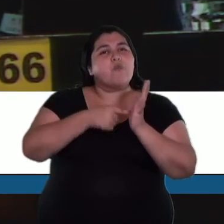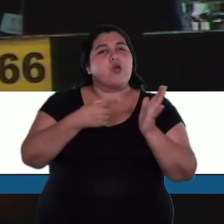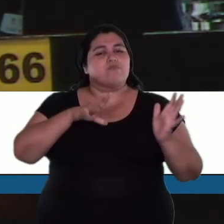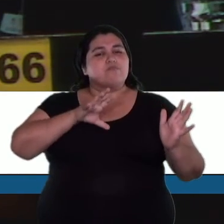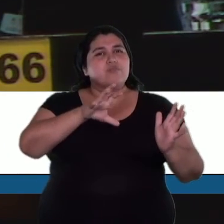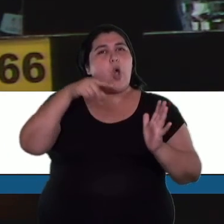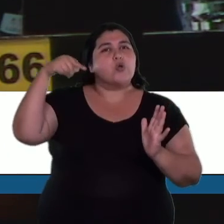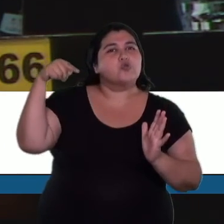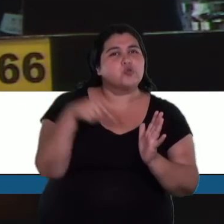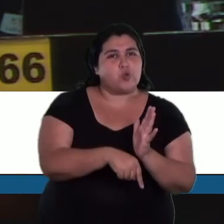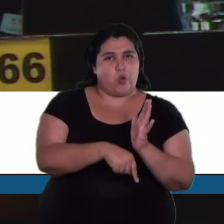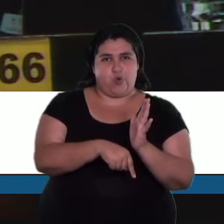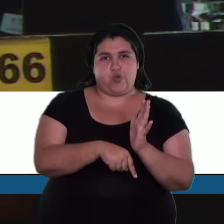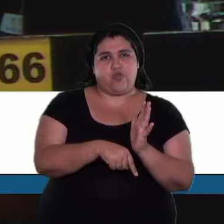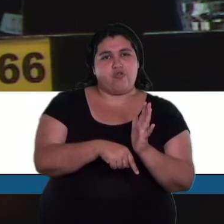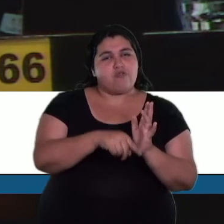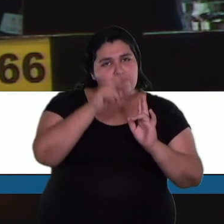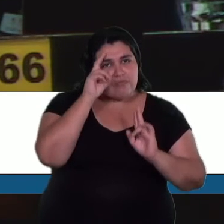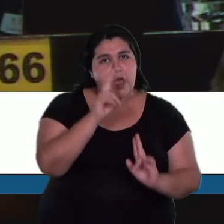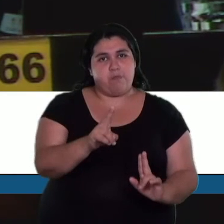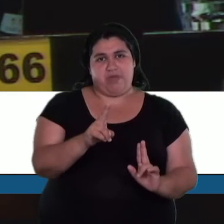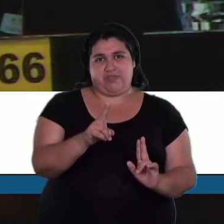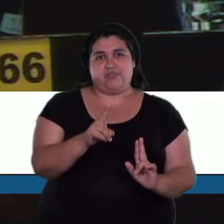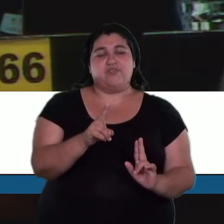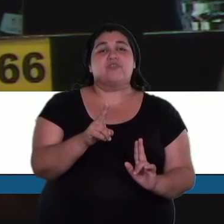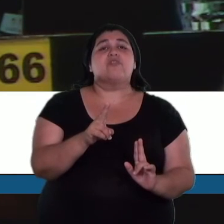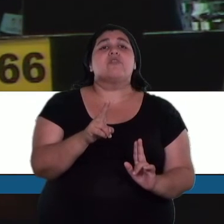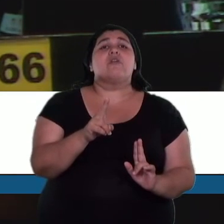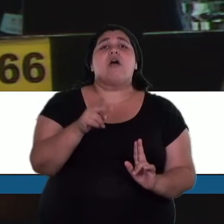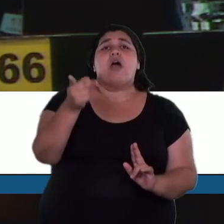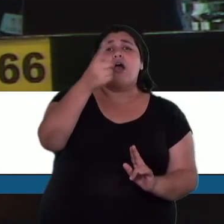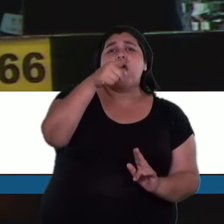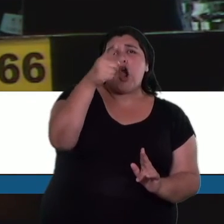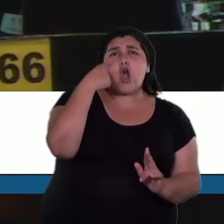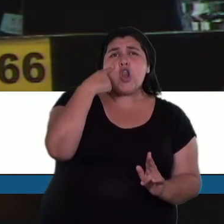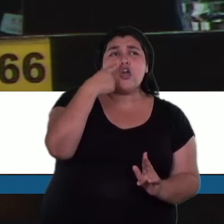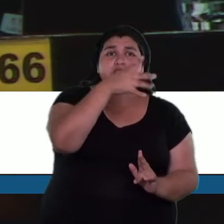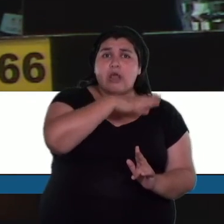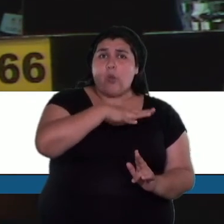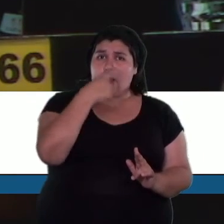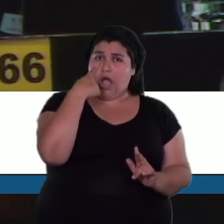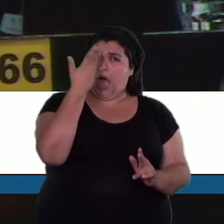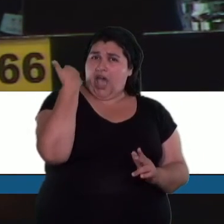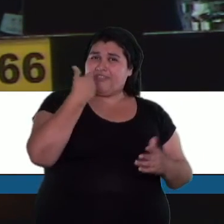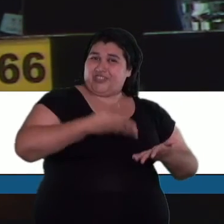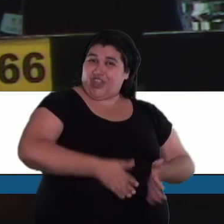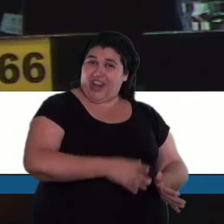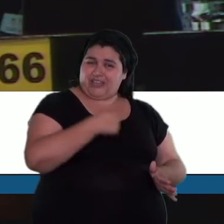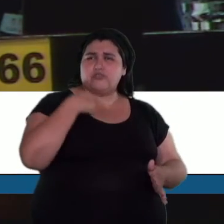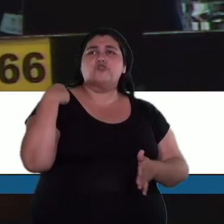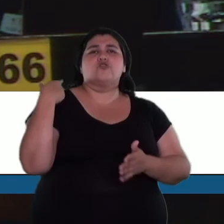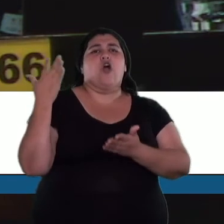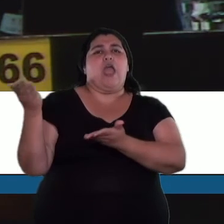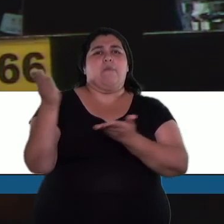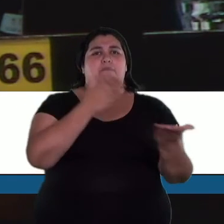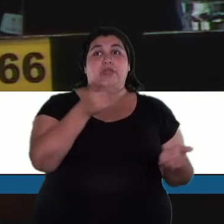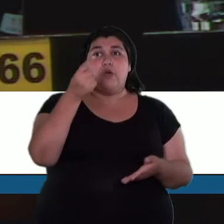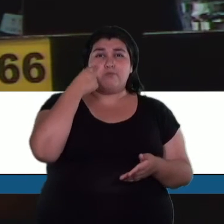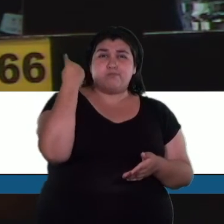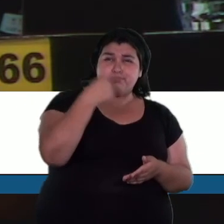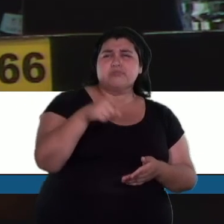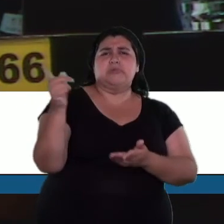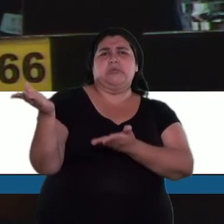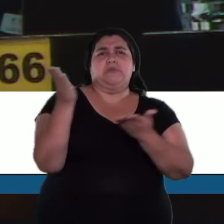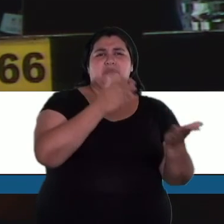beneficios que, por ejemplo, patagones. Los que conocen mi tierra y los que no, los invito a visitarla. En el